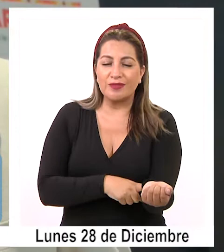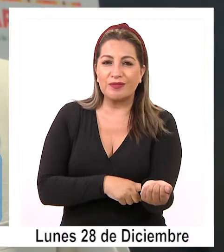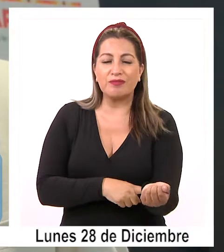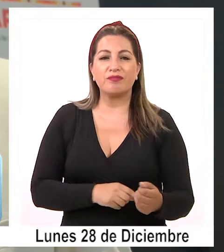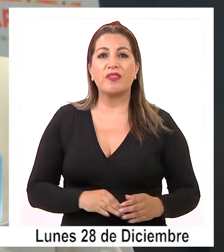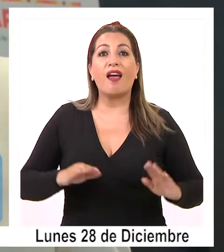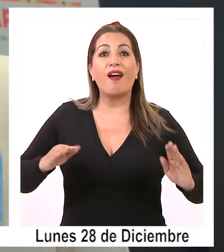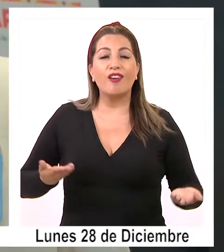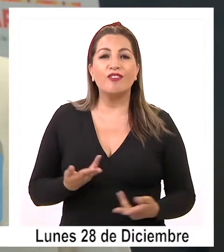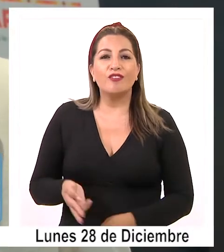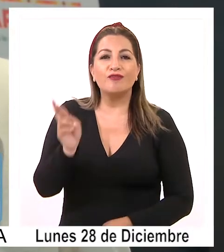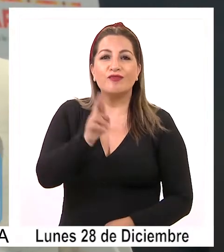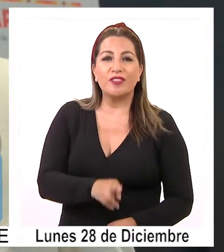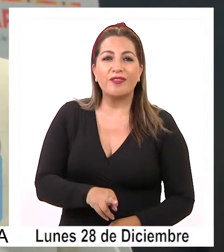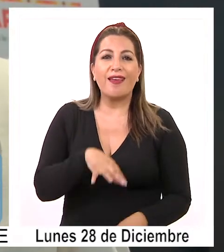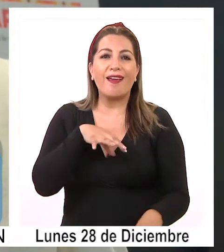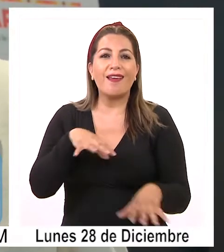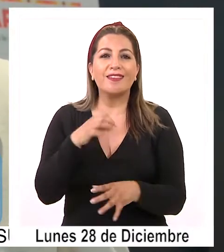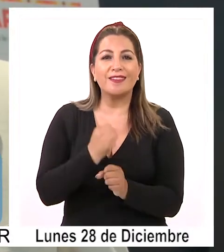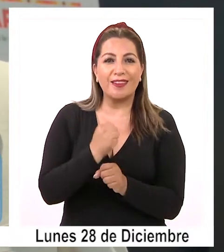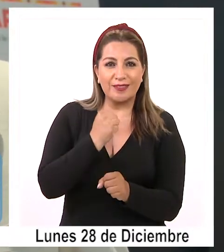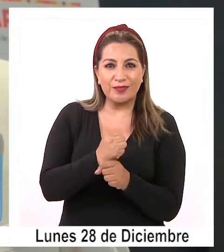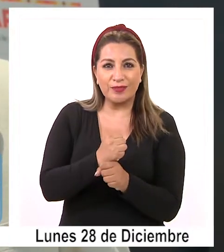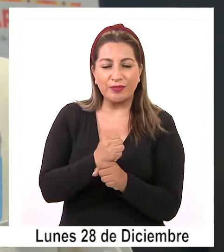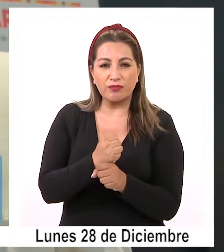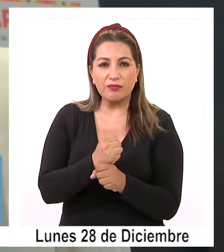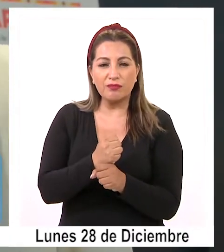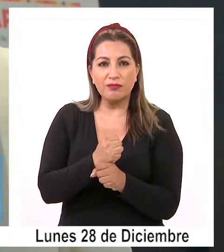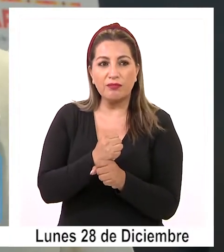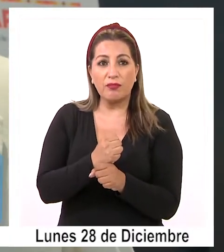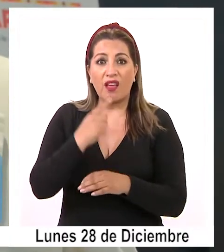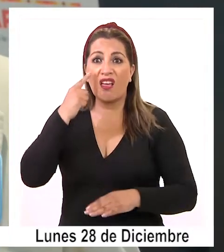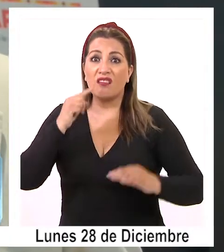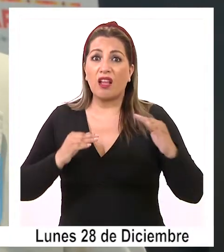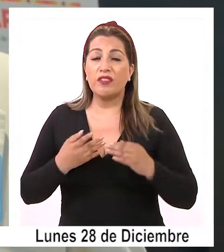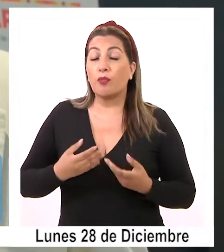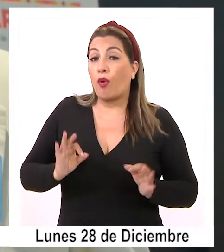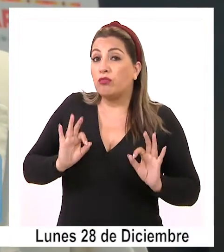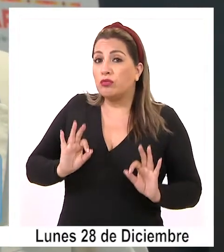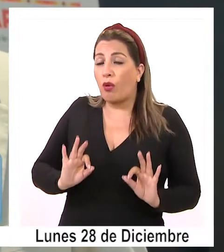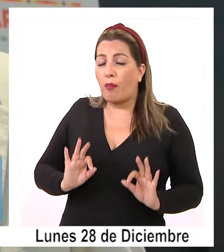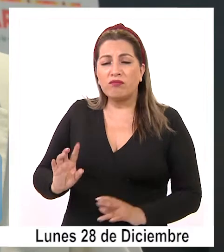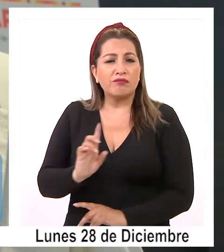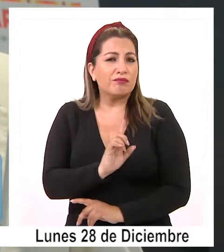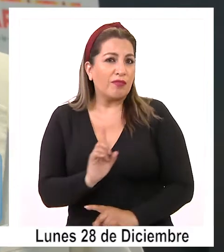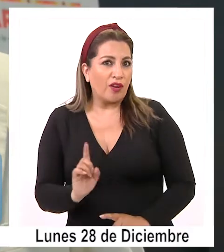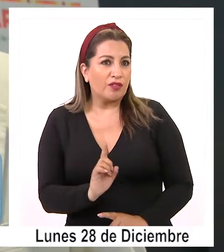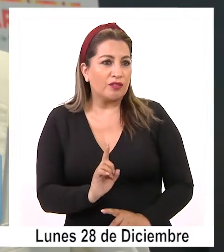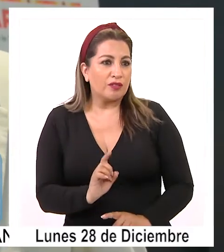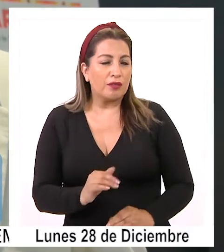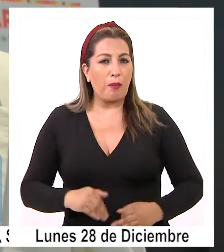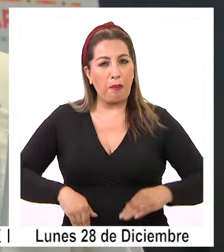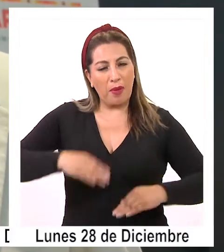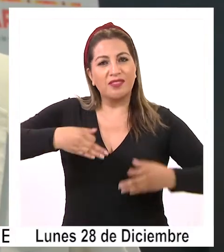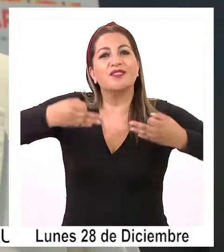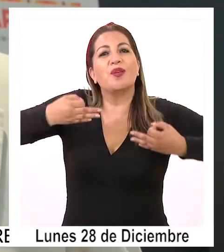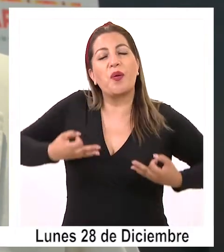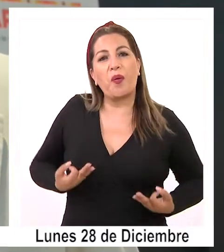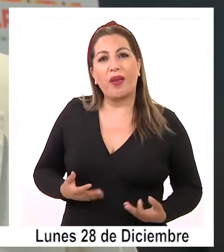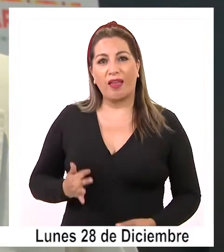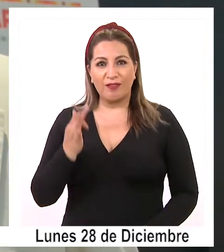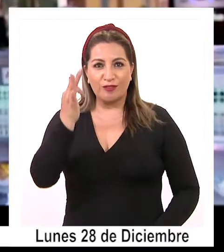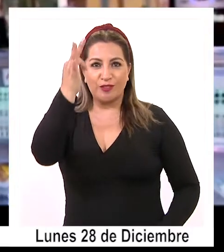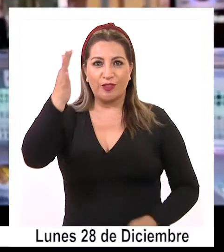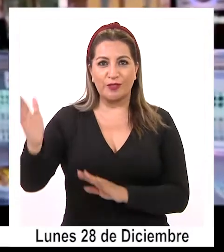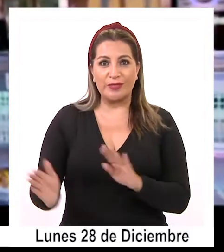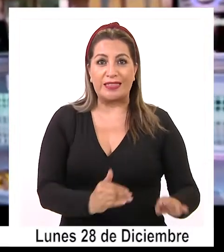retomar sus actividades, tal vez no de manera normal, pero sí con más seguridad en